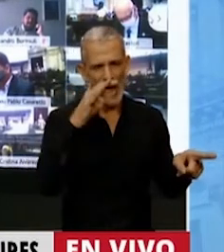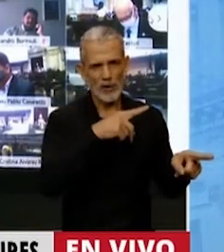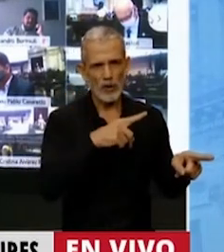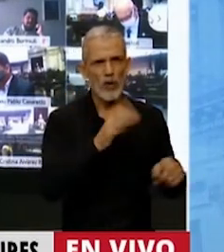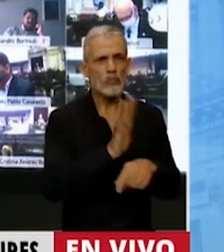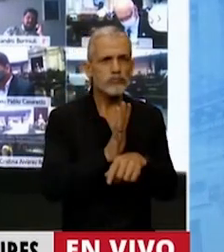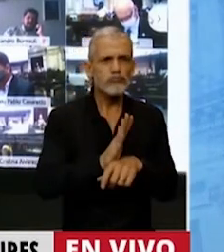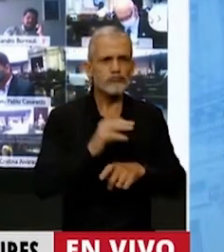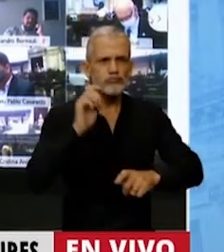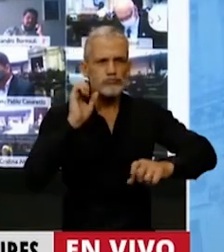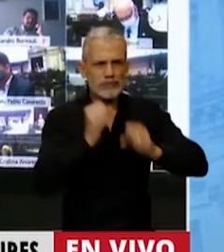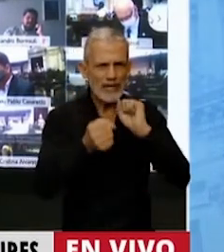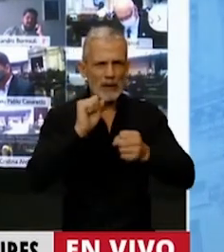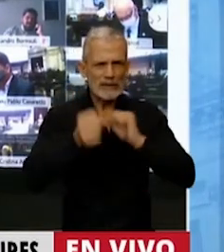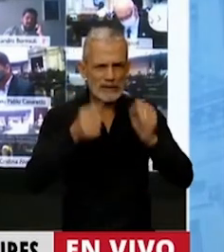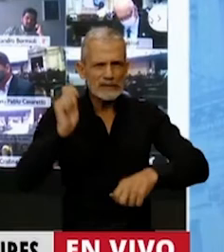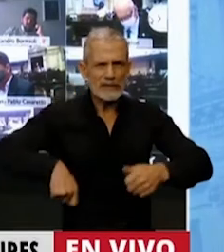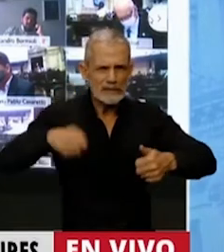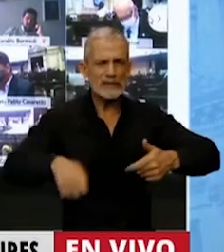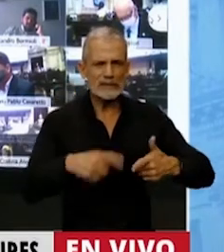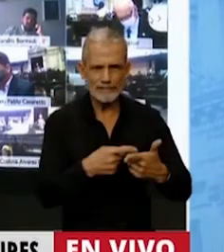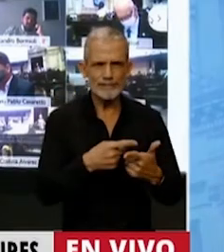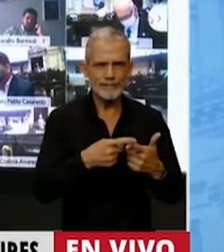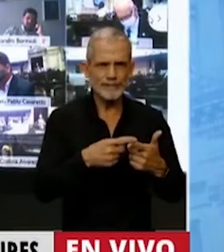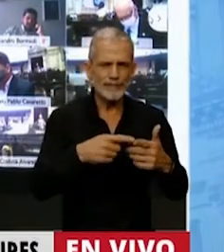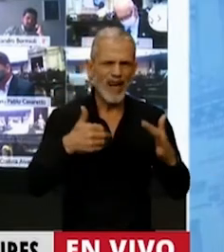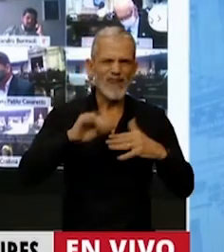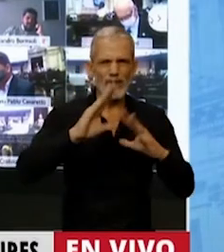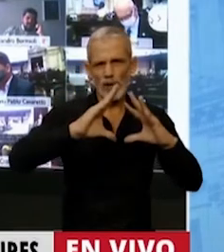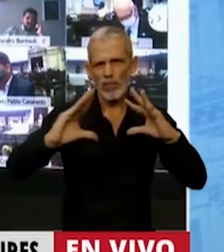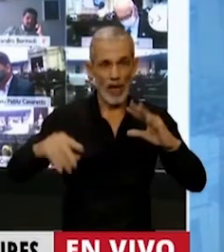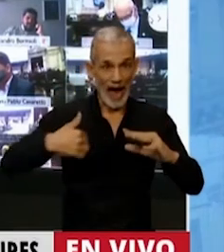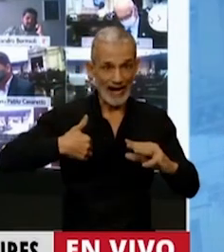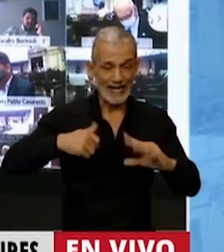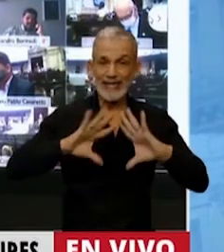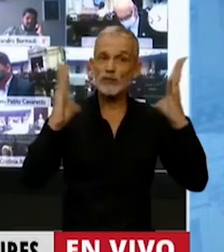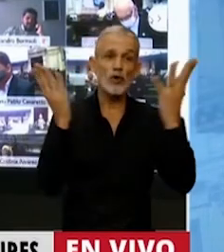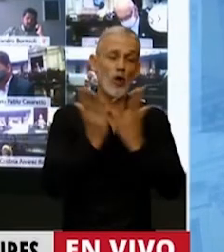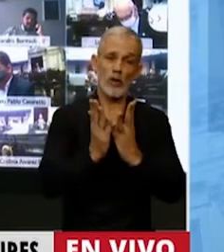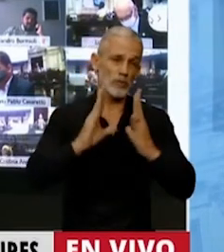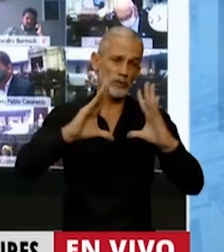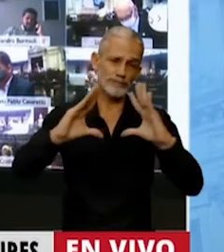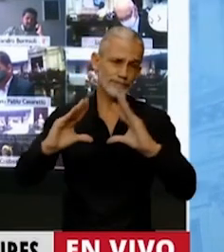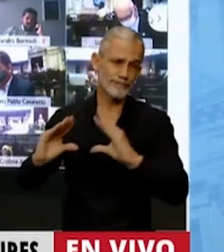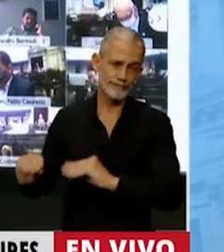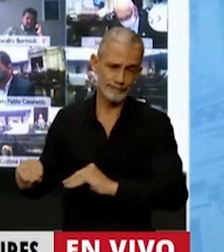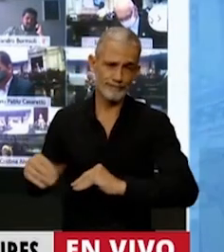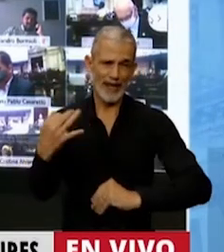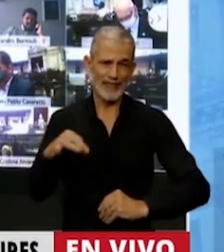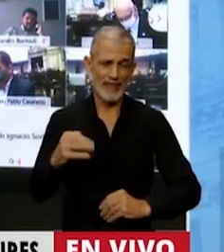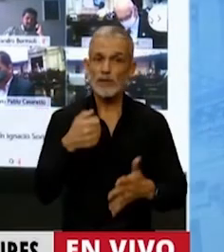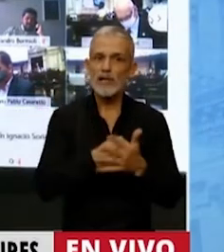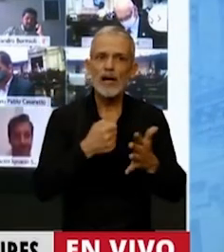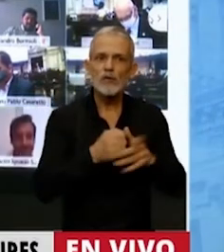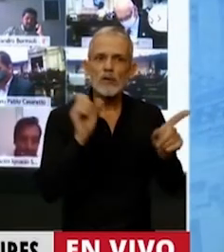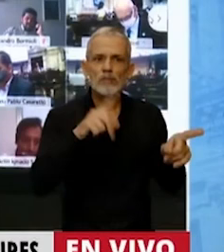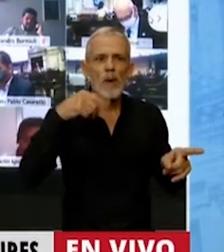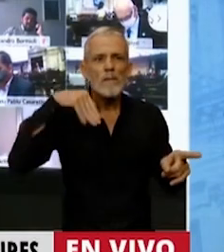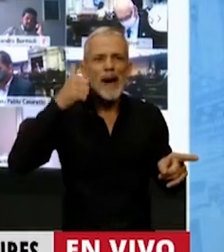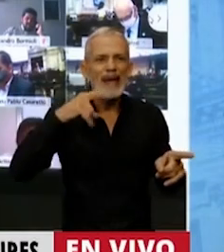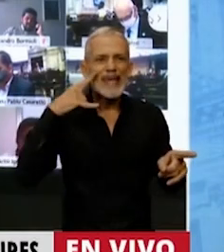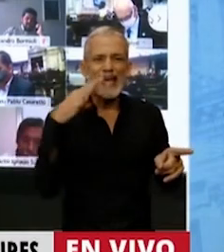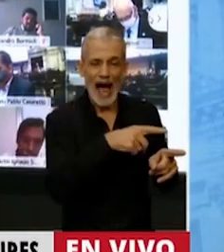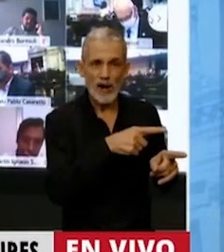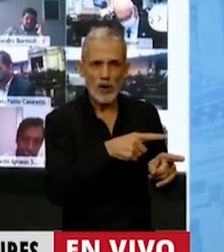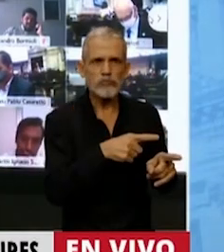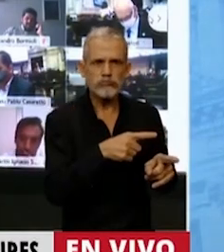explotación que está en decadencia no sólo en Argentina, sino en todo el mundo. Por eso la lucha de Mariano está presente